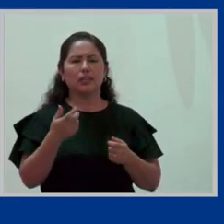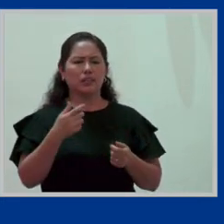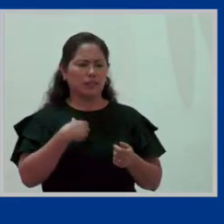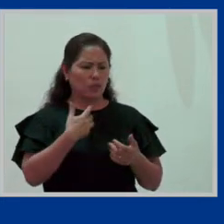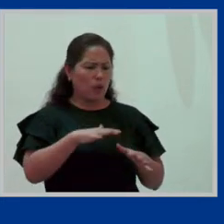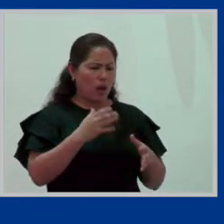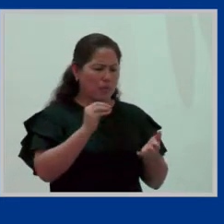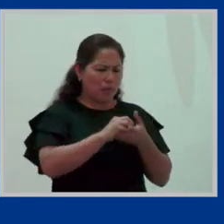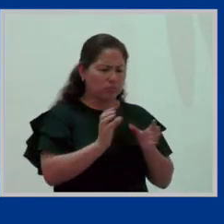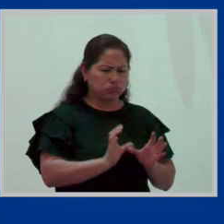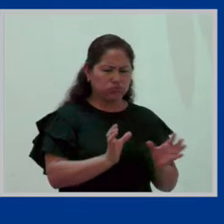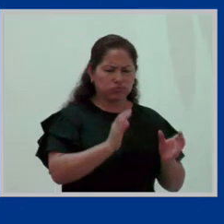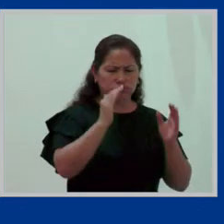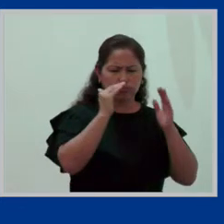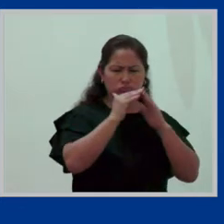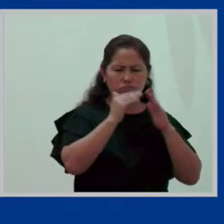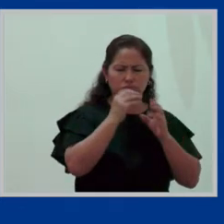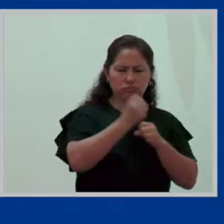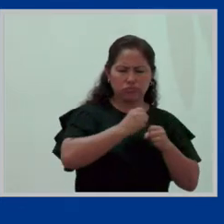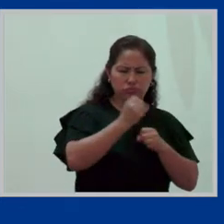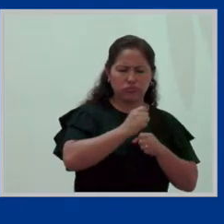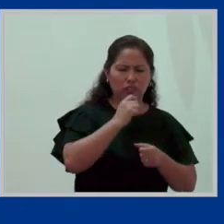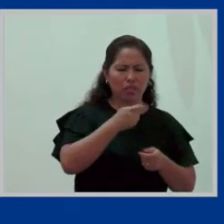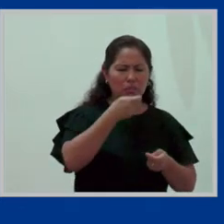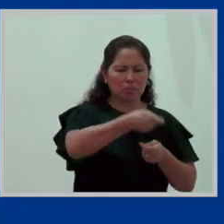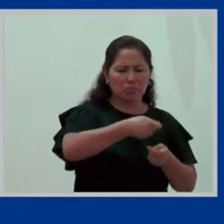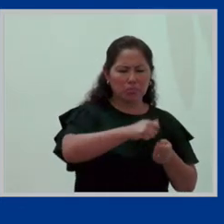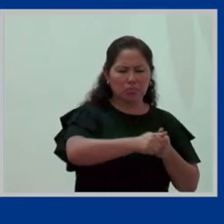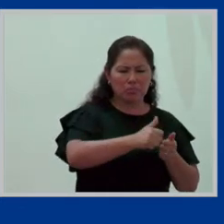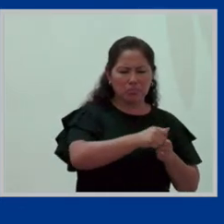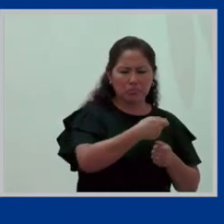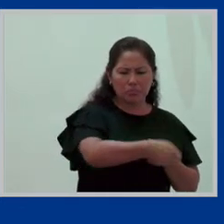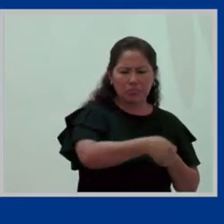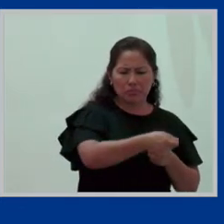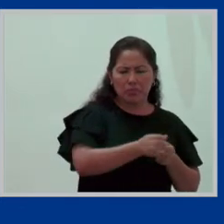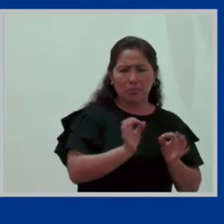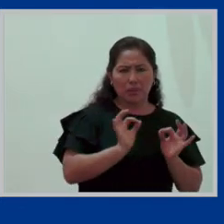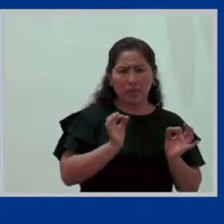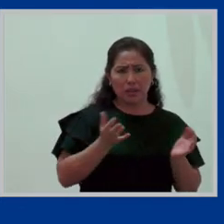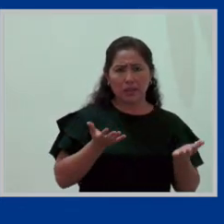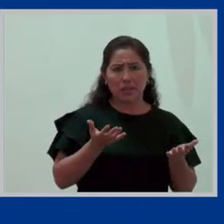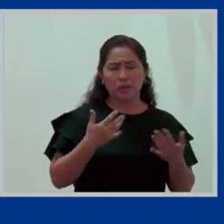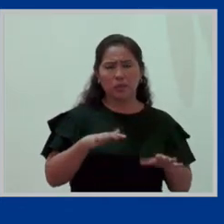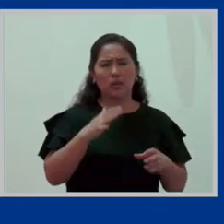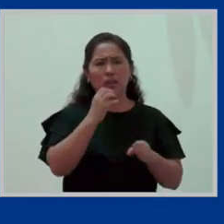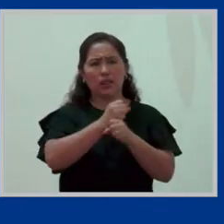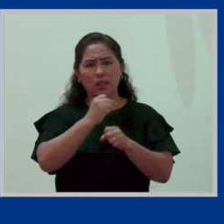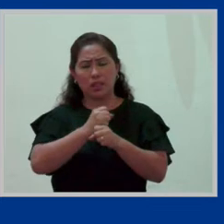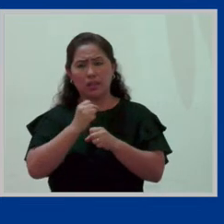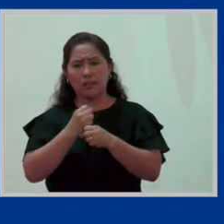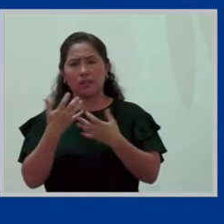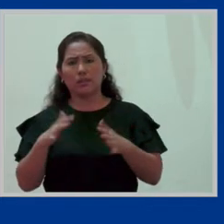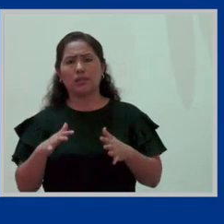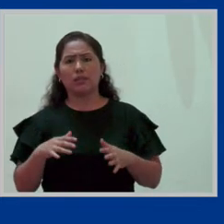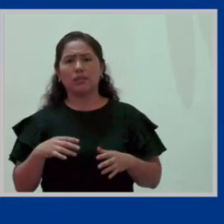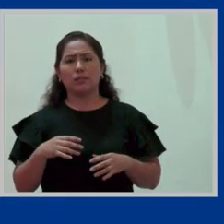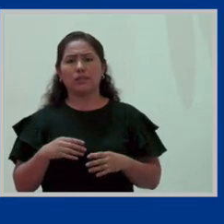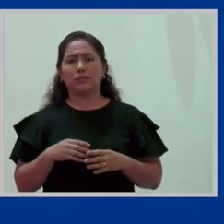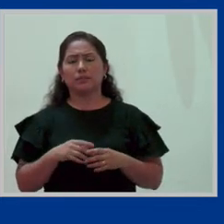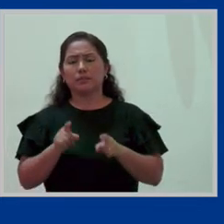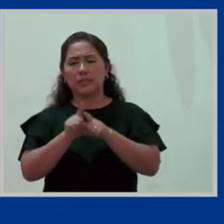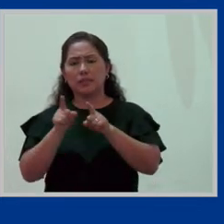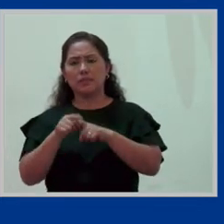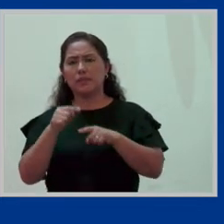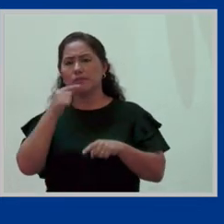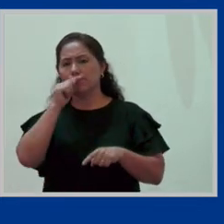y otros. Pero también hay ese trabajo doméstico remunerado, el trabajo de, valga la redundancia, de las